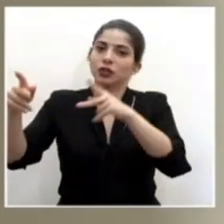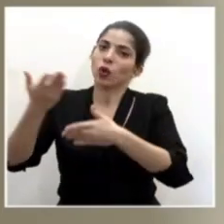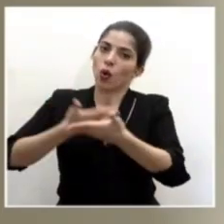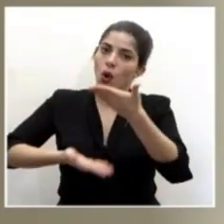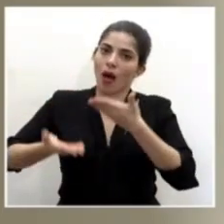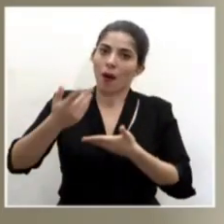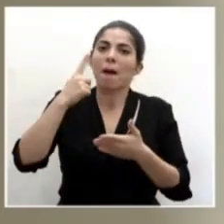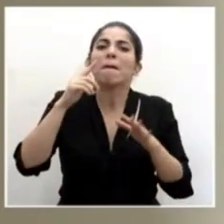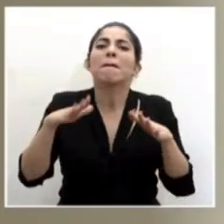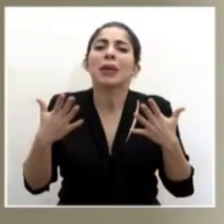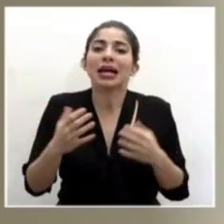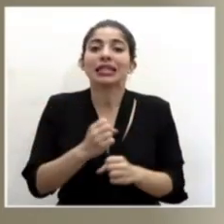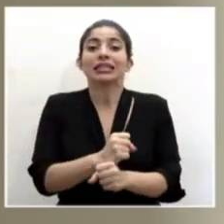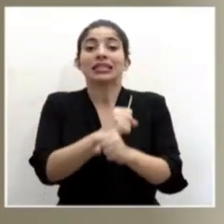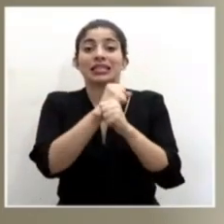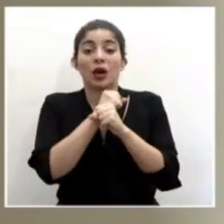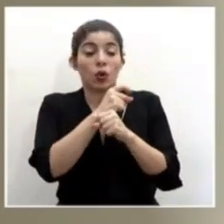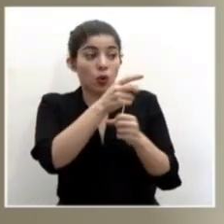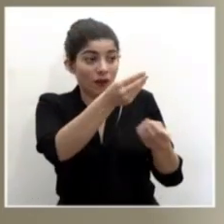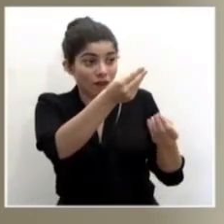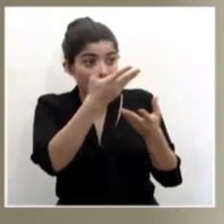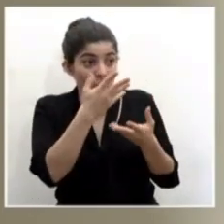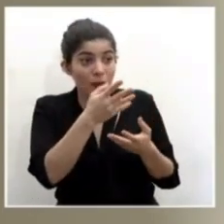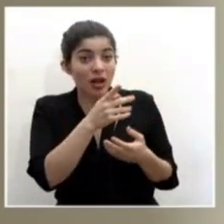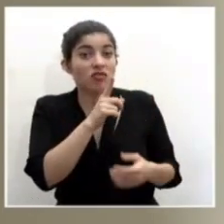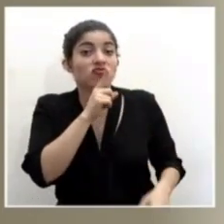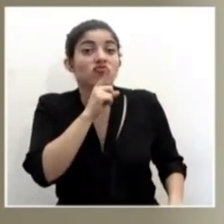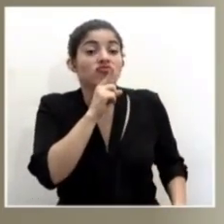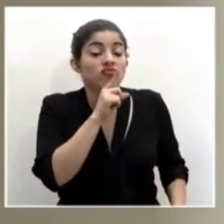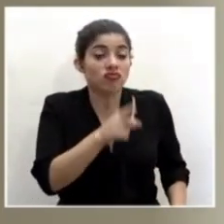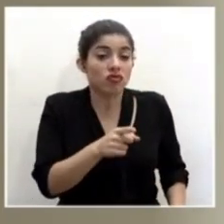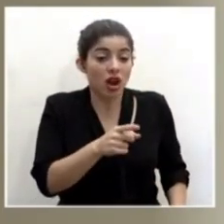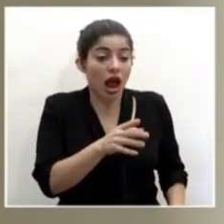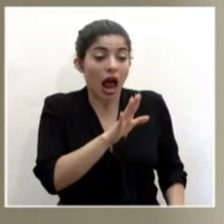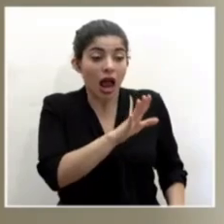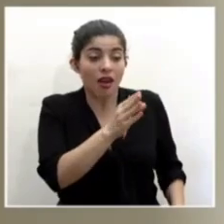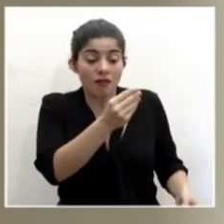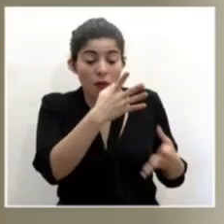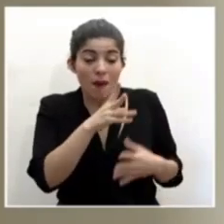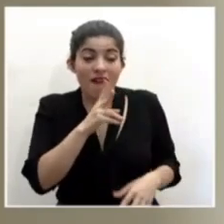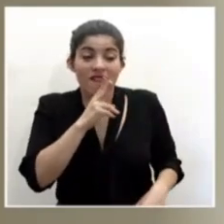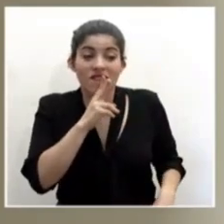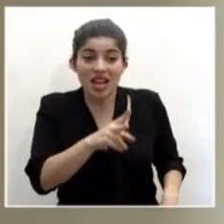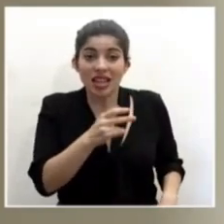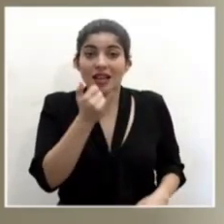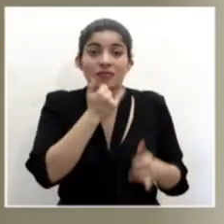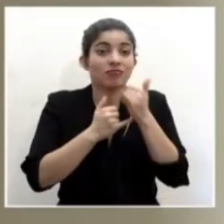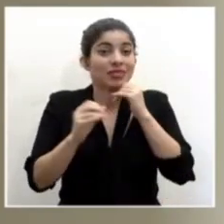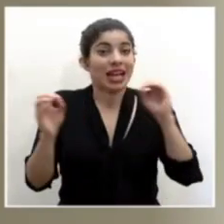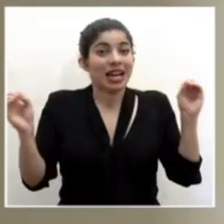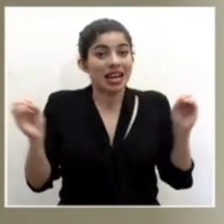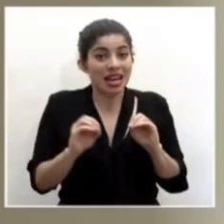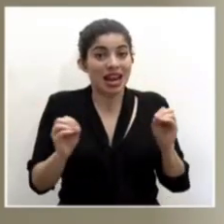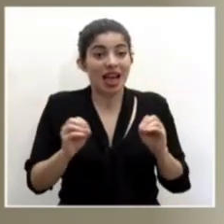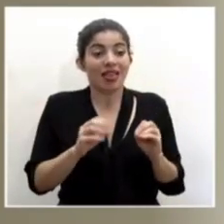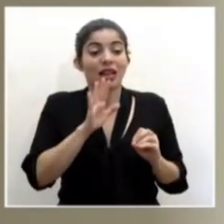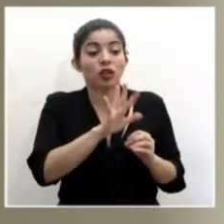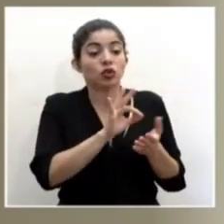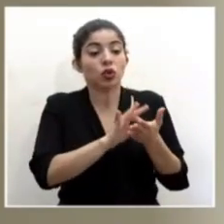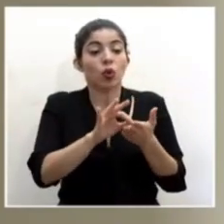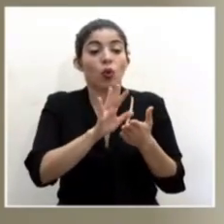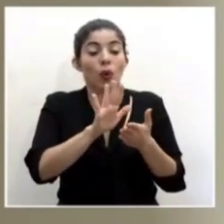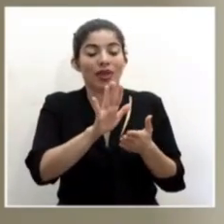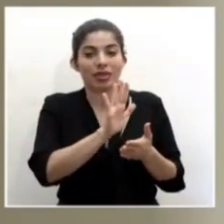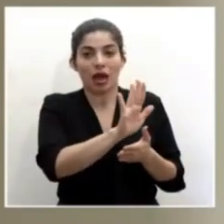tener certeza que la información que nos están aportando es la información correcta, que no tiene errores y que definitivamente sus cuentas